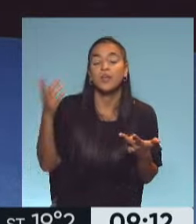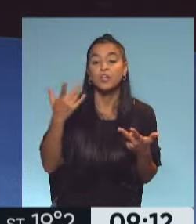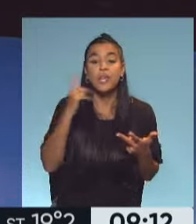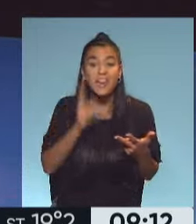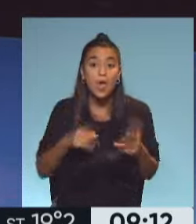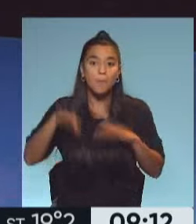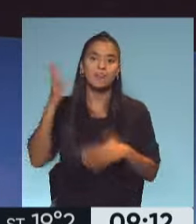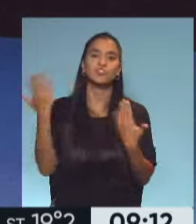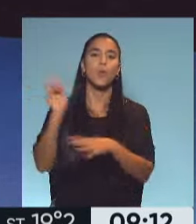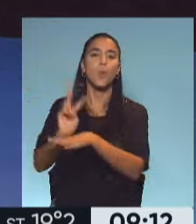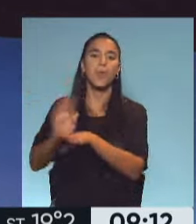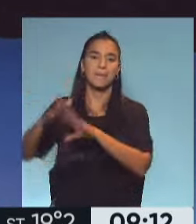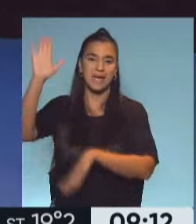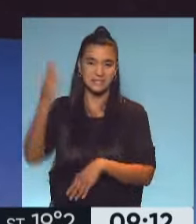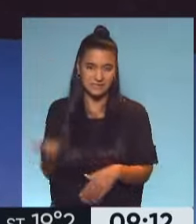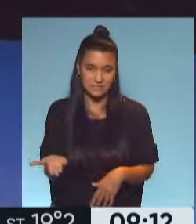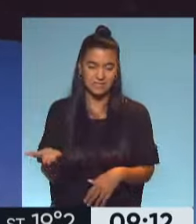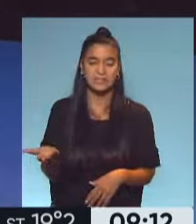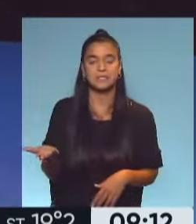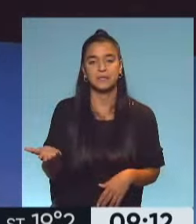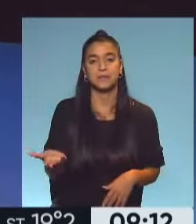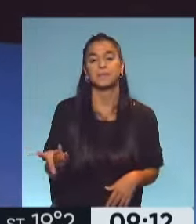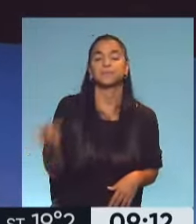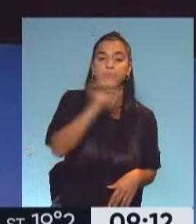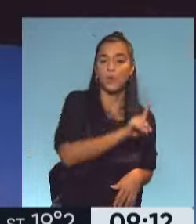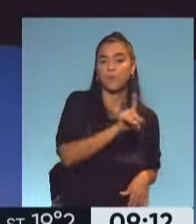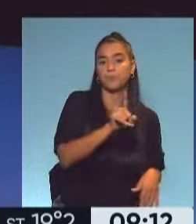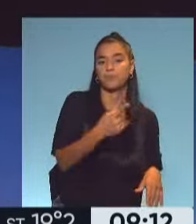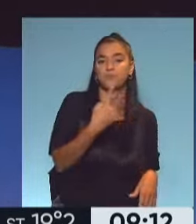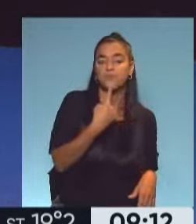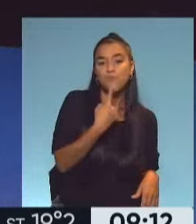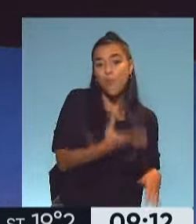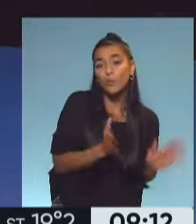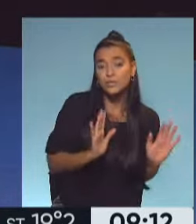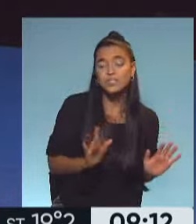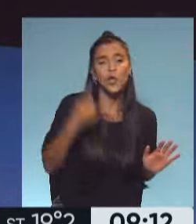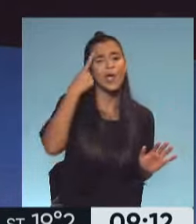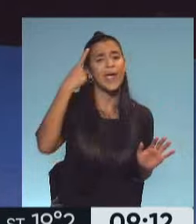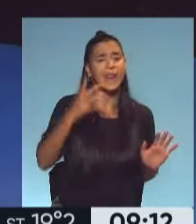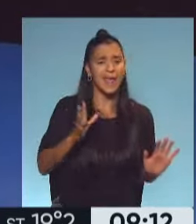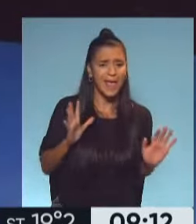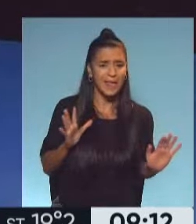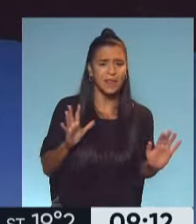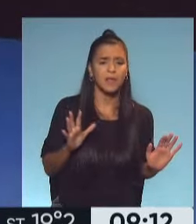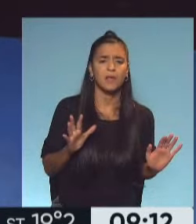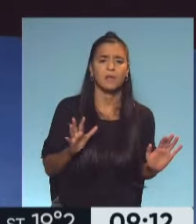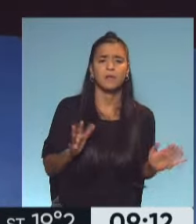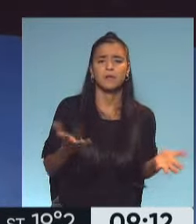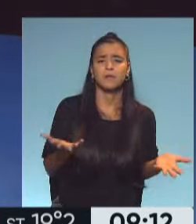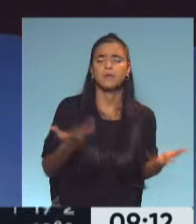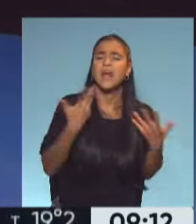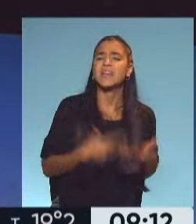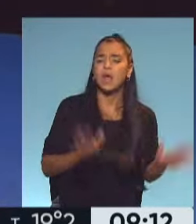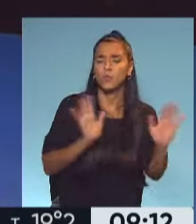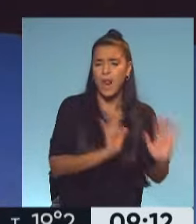riesgo, tal vez se cuide más. Y los muchachos, por ahí, se creen más... En fin, es